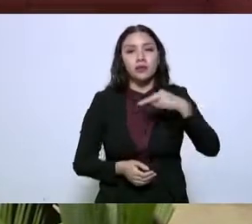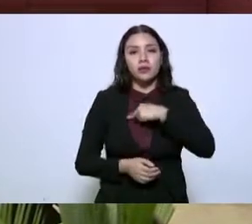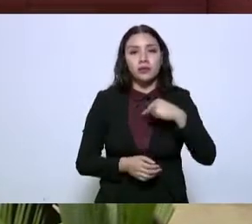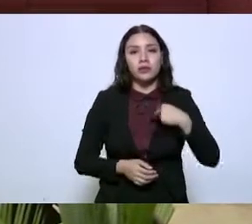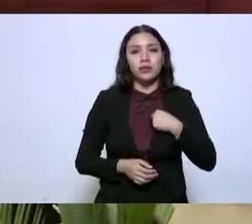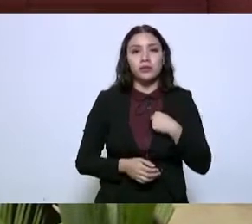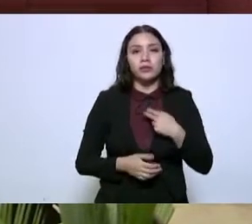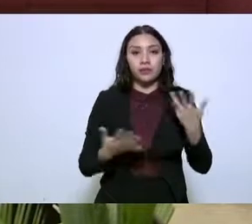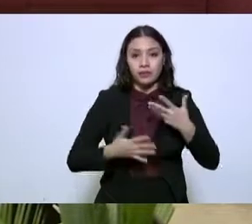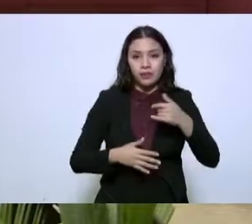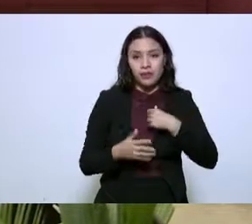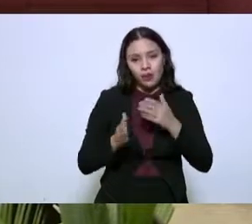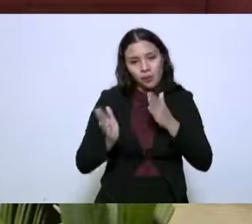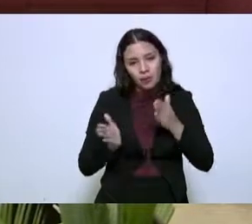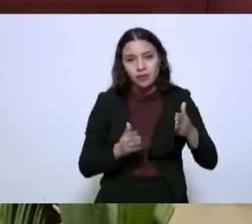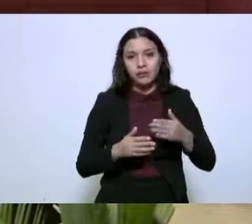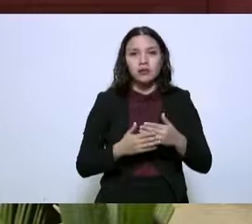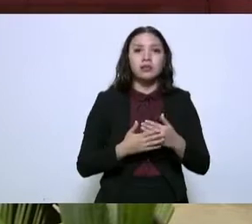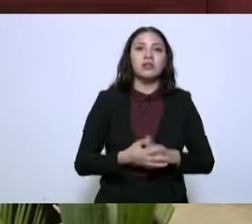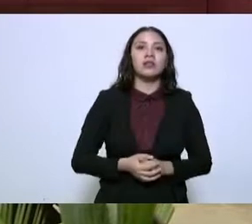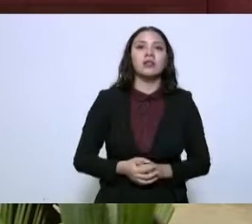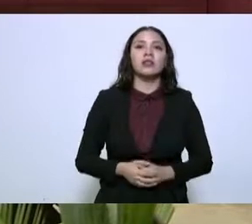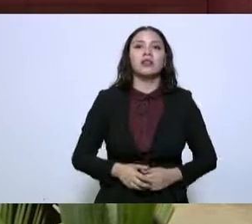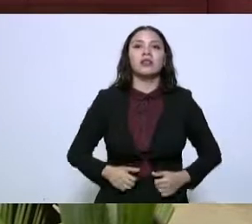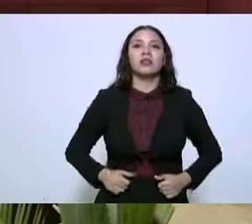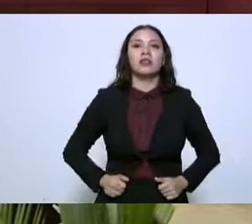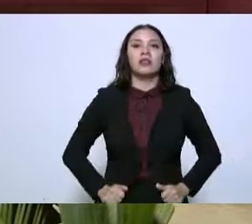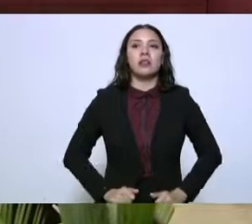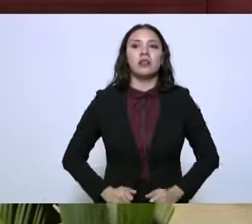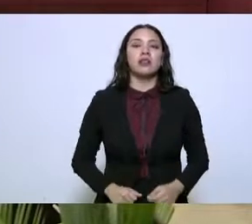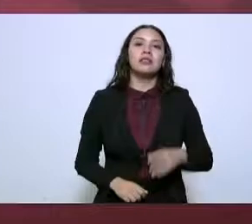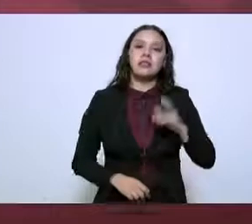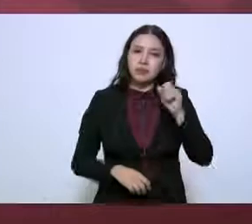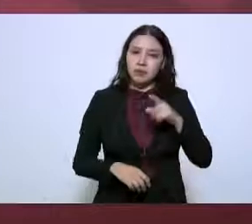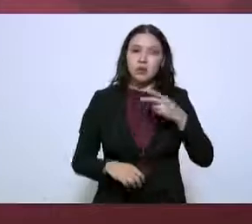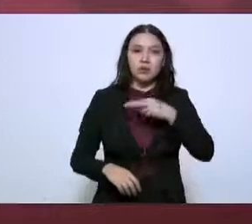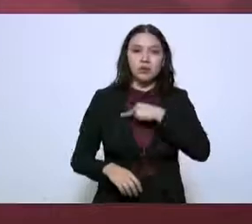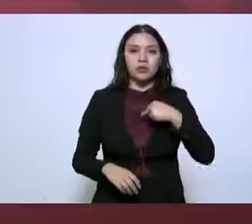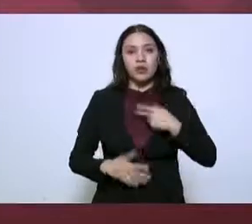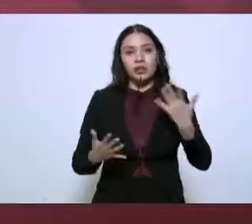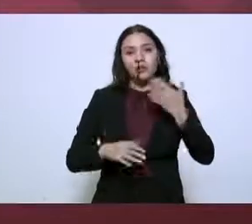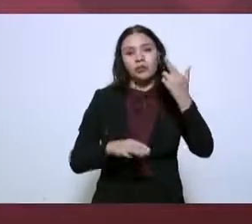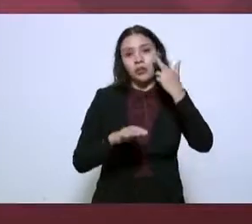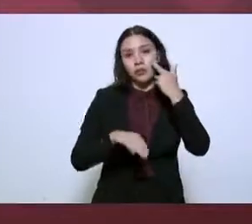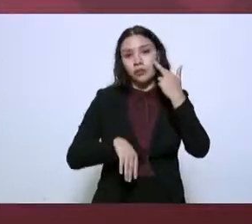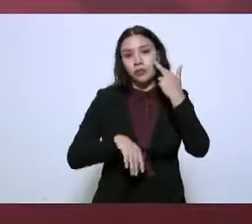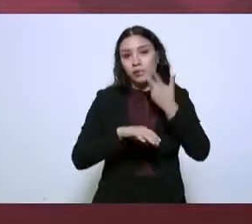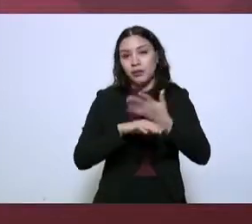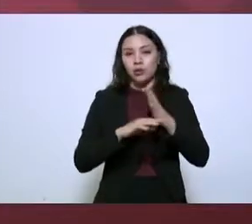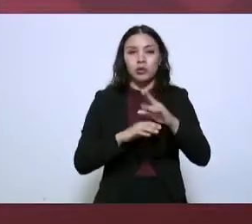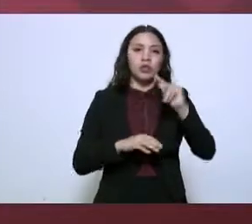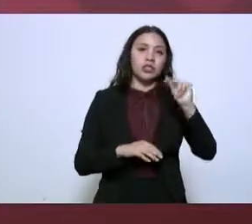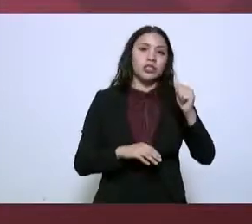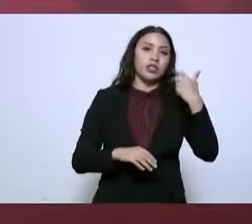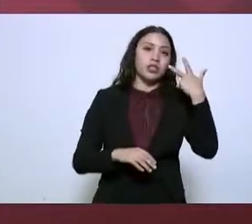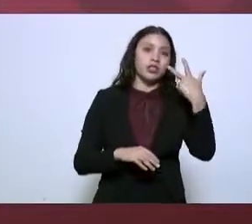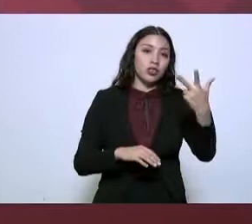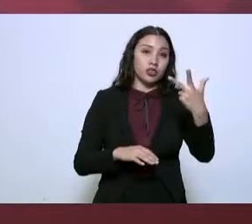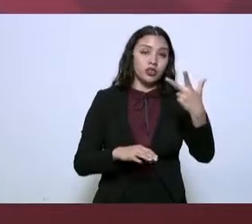participado en 88 fenómenos